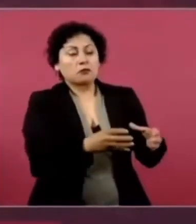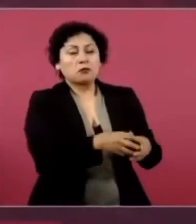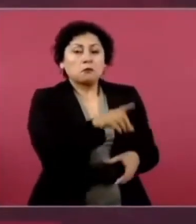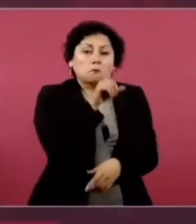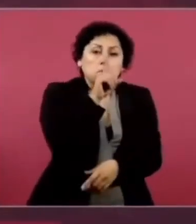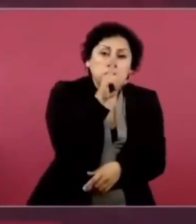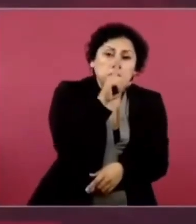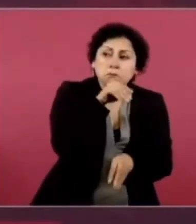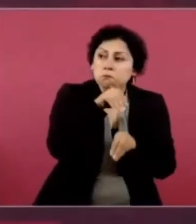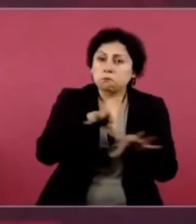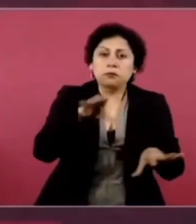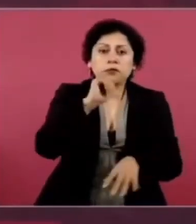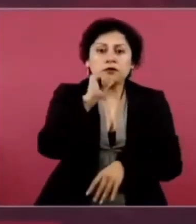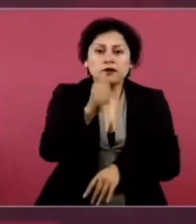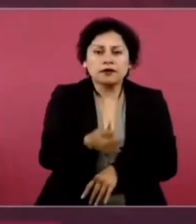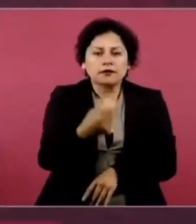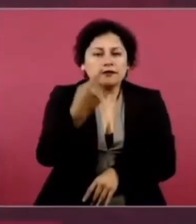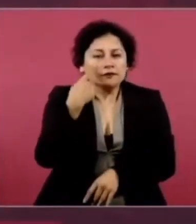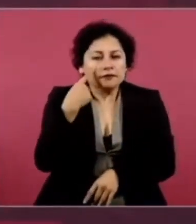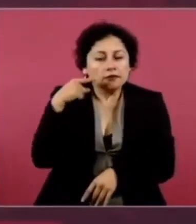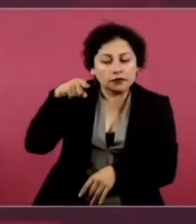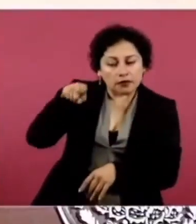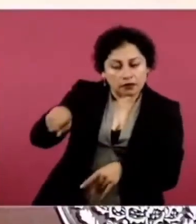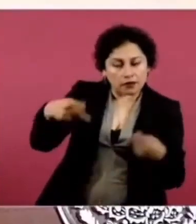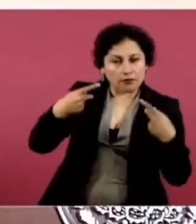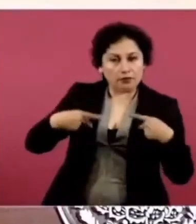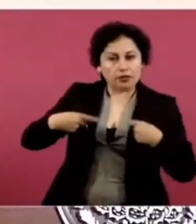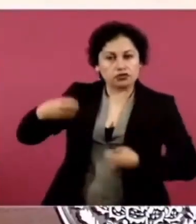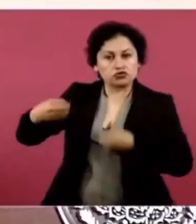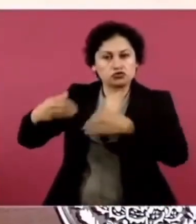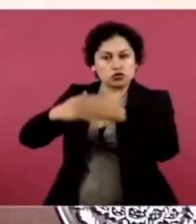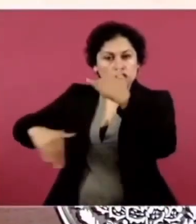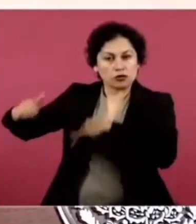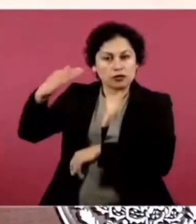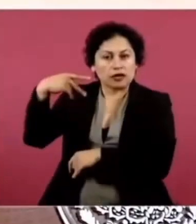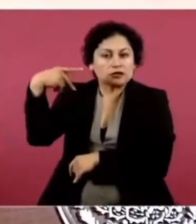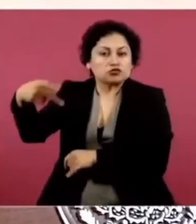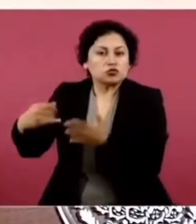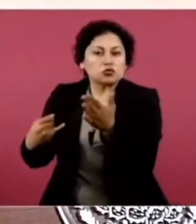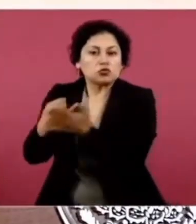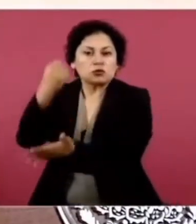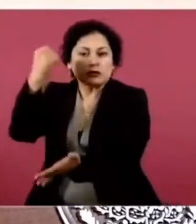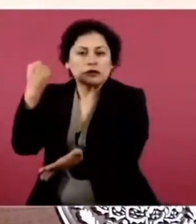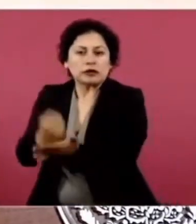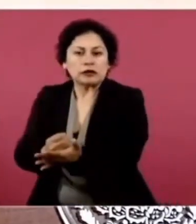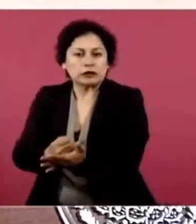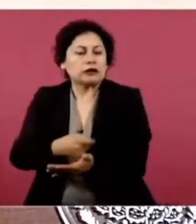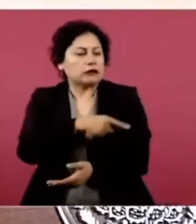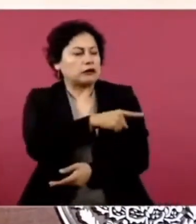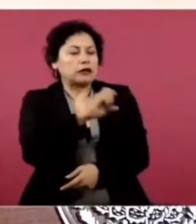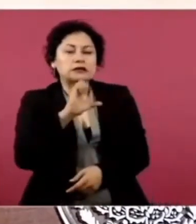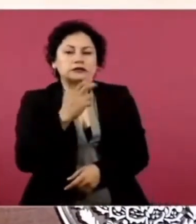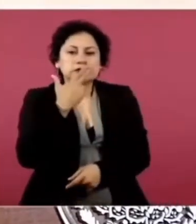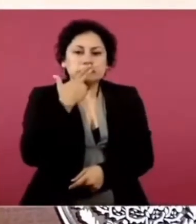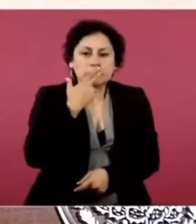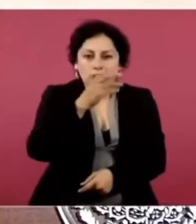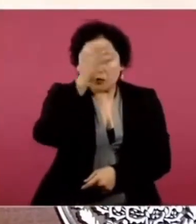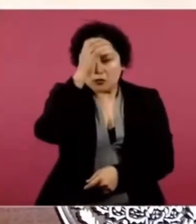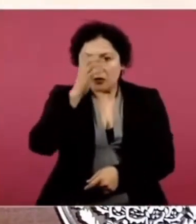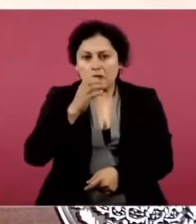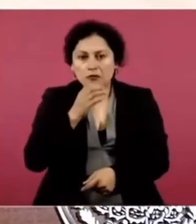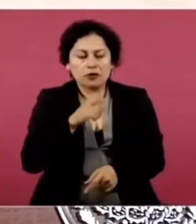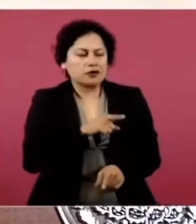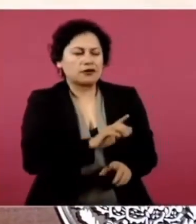resolvió que no se entregaron los libros de texto en Chihuahua y en Coahuila.